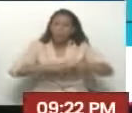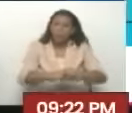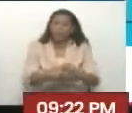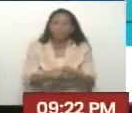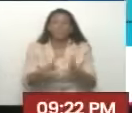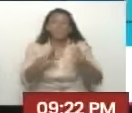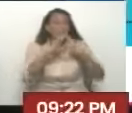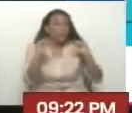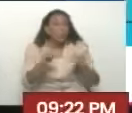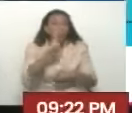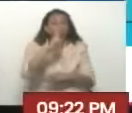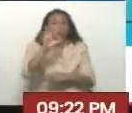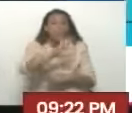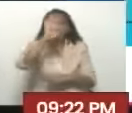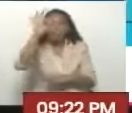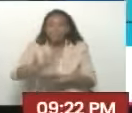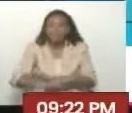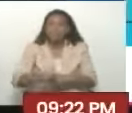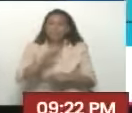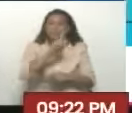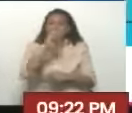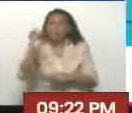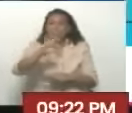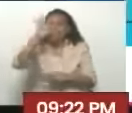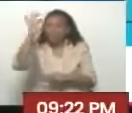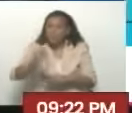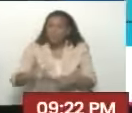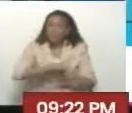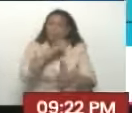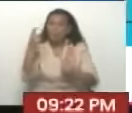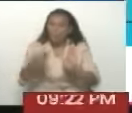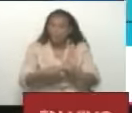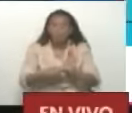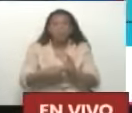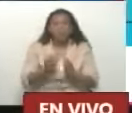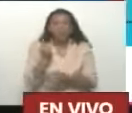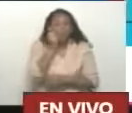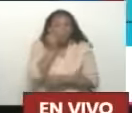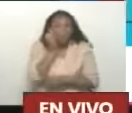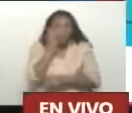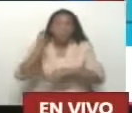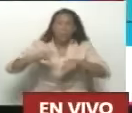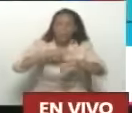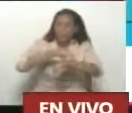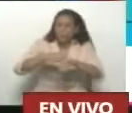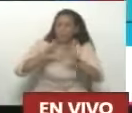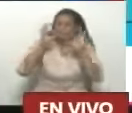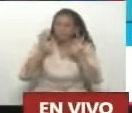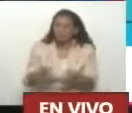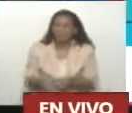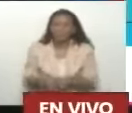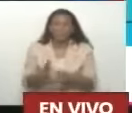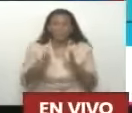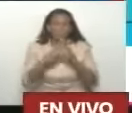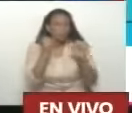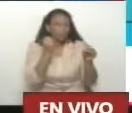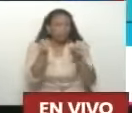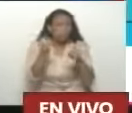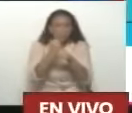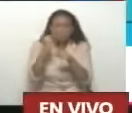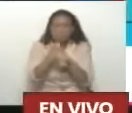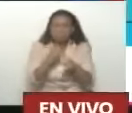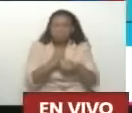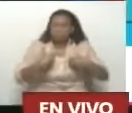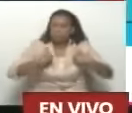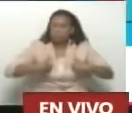100%, presidente. Seguimos trabajando, seguimos en la tarea como padrinos, como ministerios, todo el mundo con las bricos miles, todo el mundo